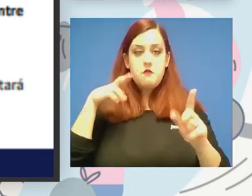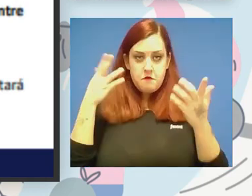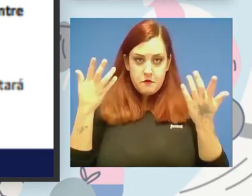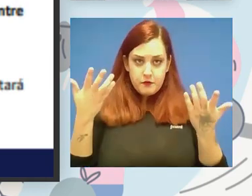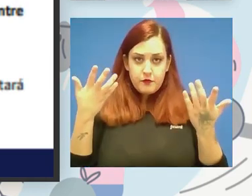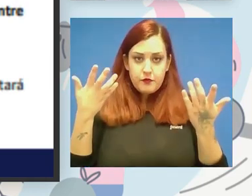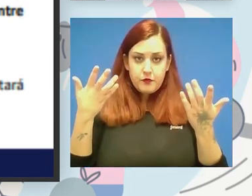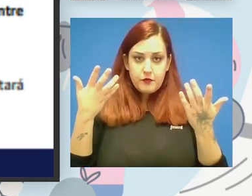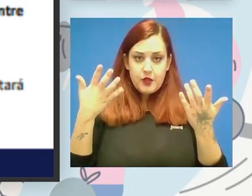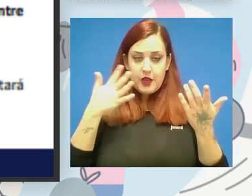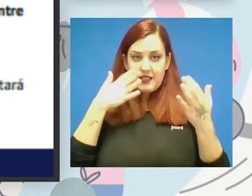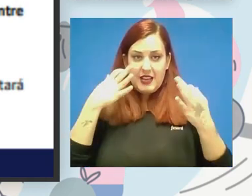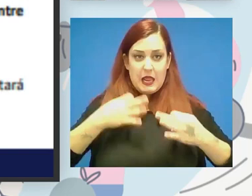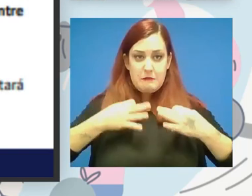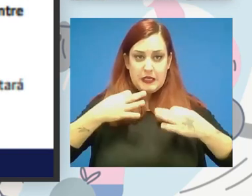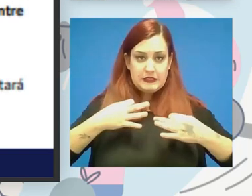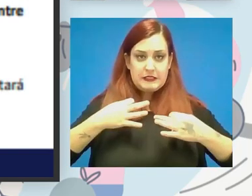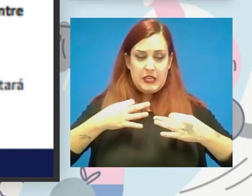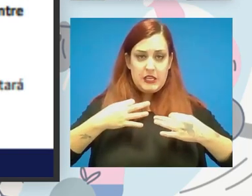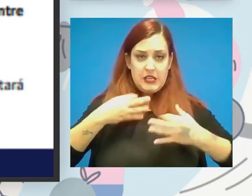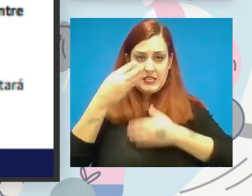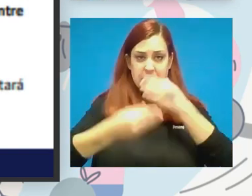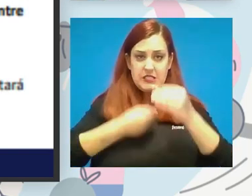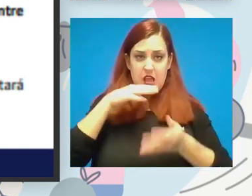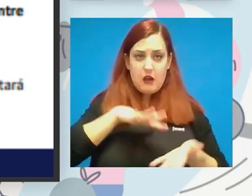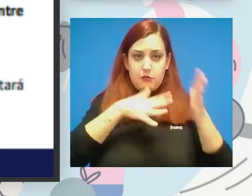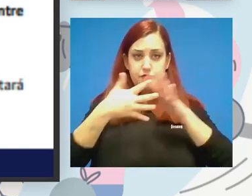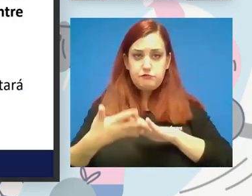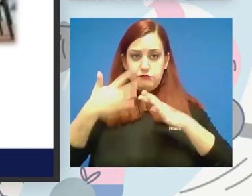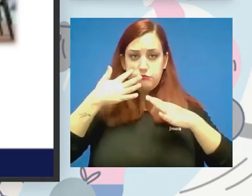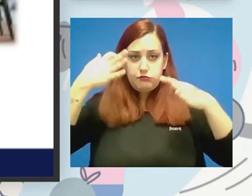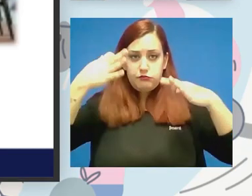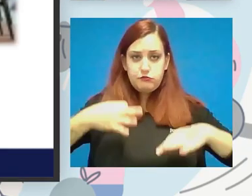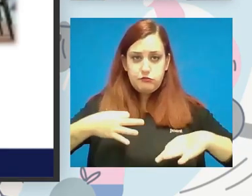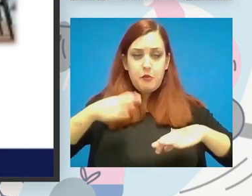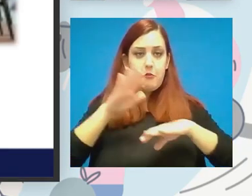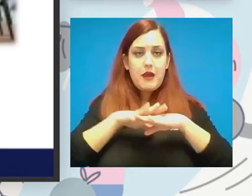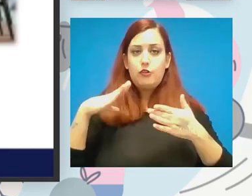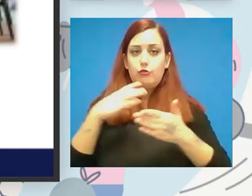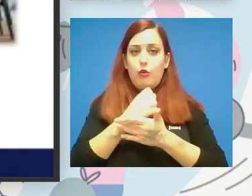sea una realidad para todo nuestro ámbito